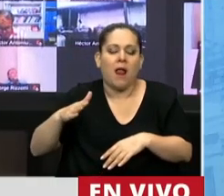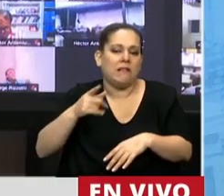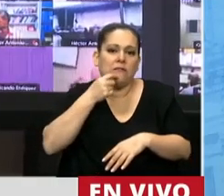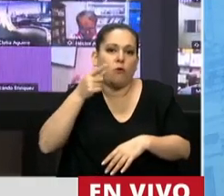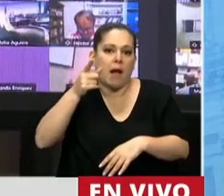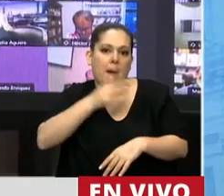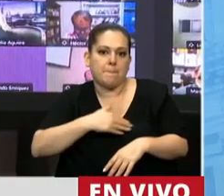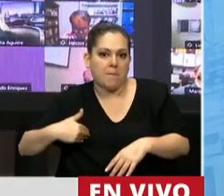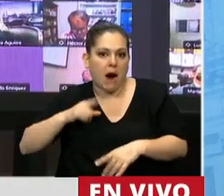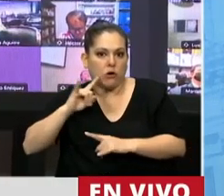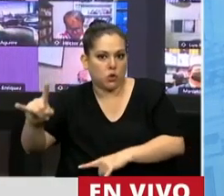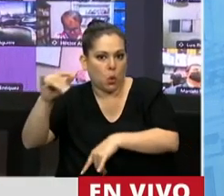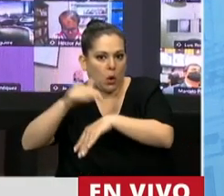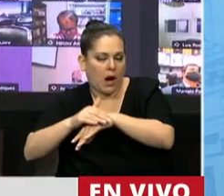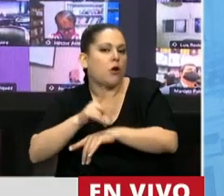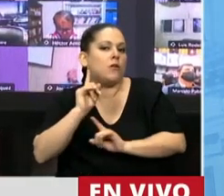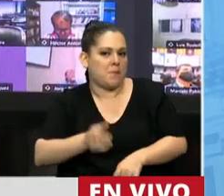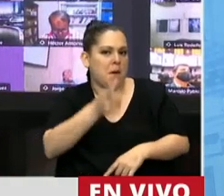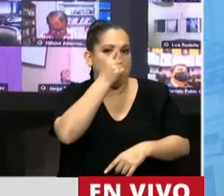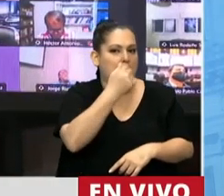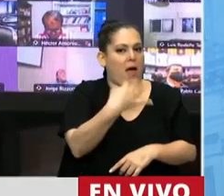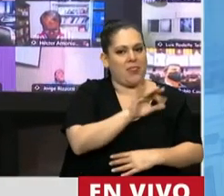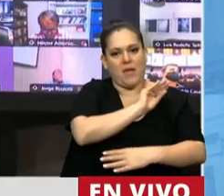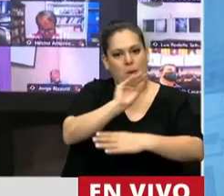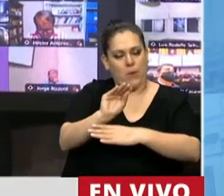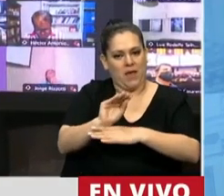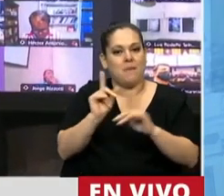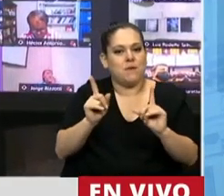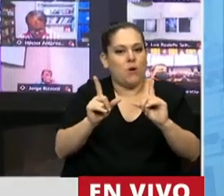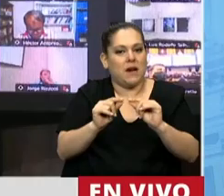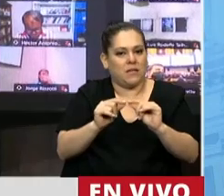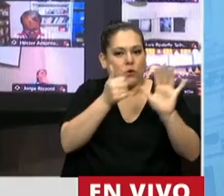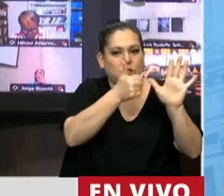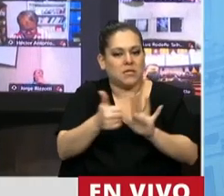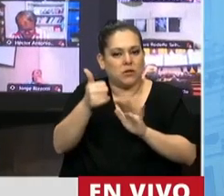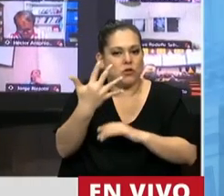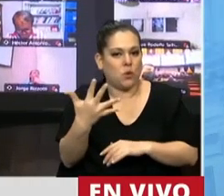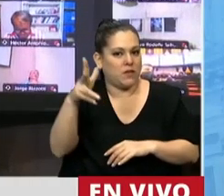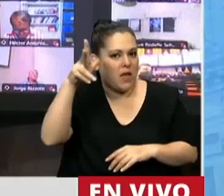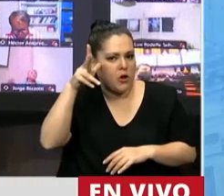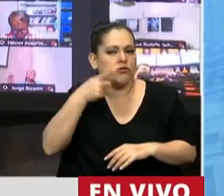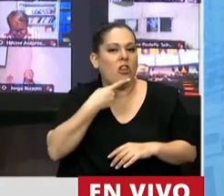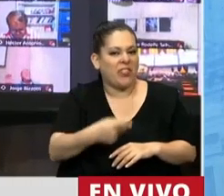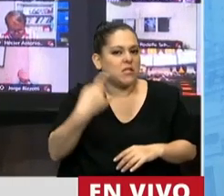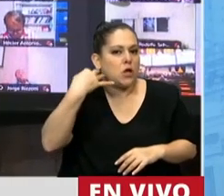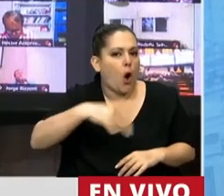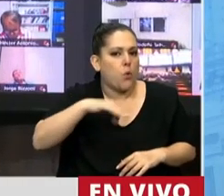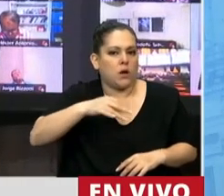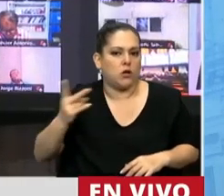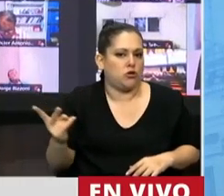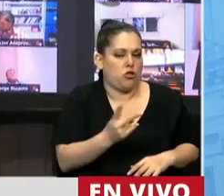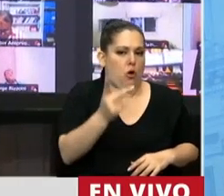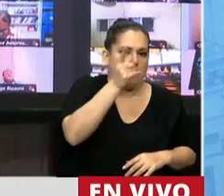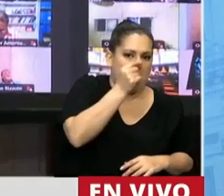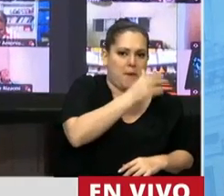de ellos. Creo que la claridad del artículo 658 establece la obligación de ambos padres que